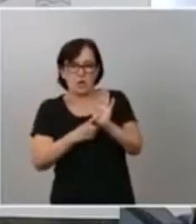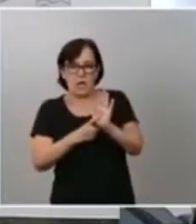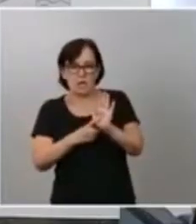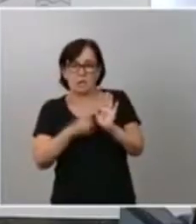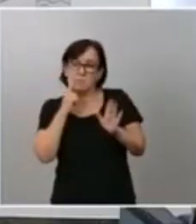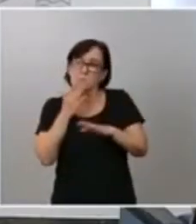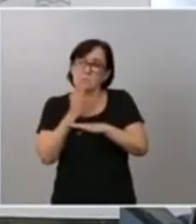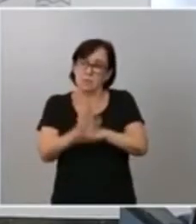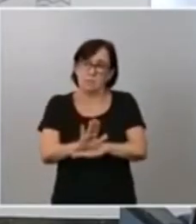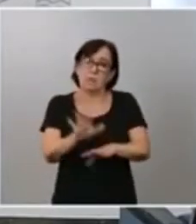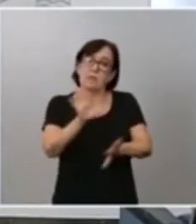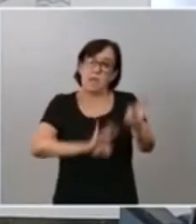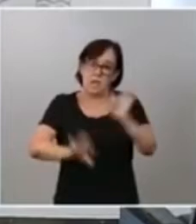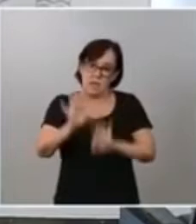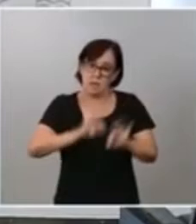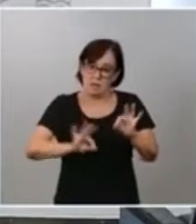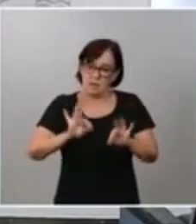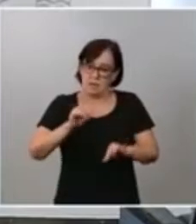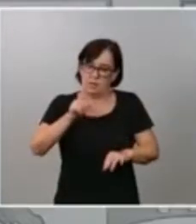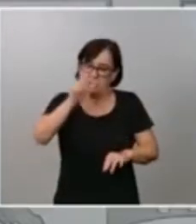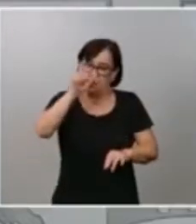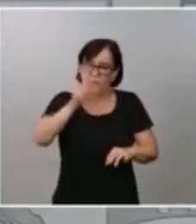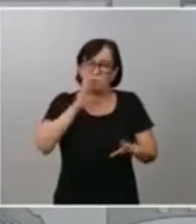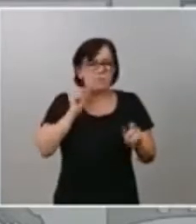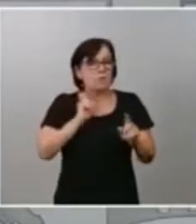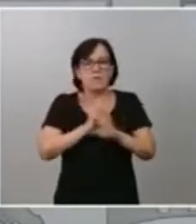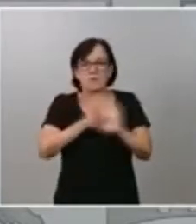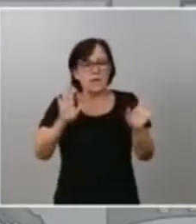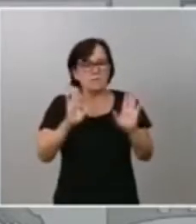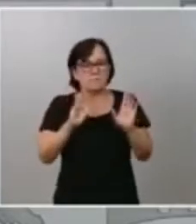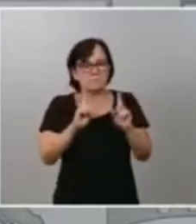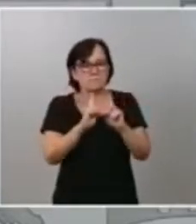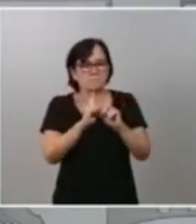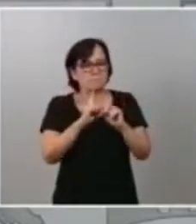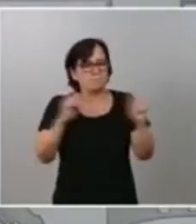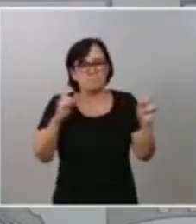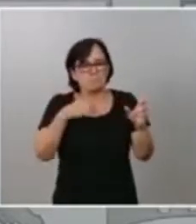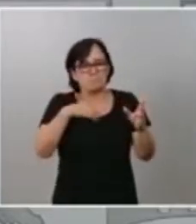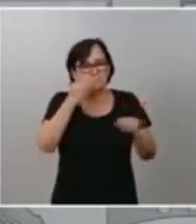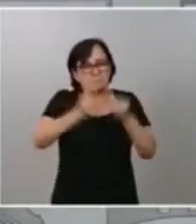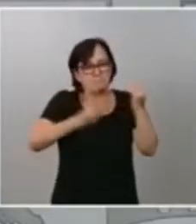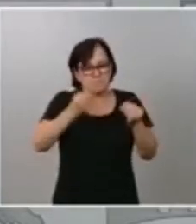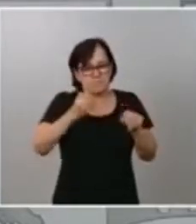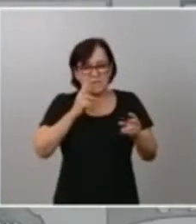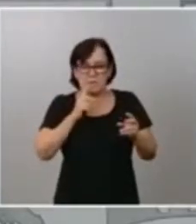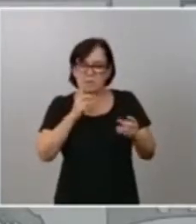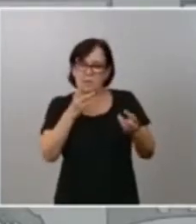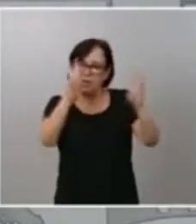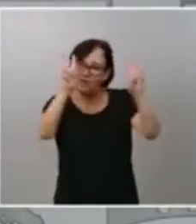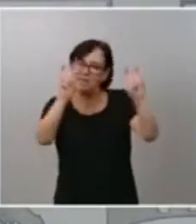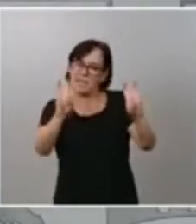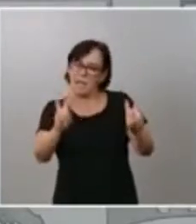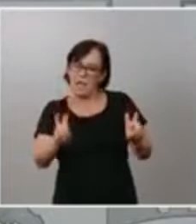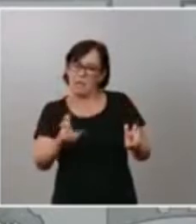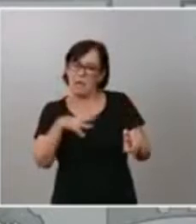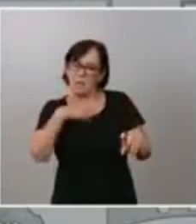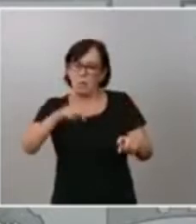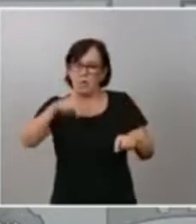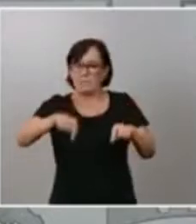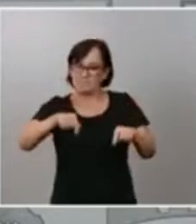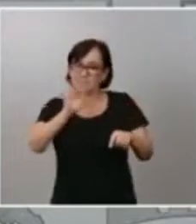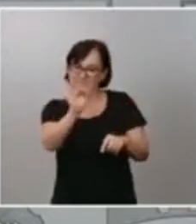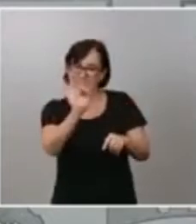que toma la Casa Real de distanciamiento ante supuestos casos que hoy efectivamente pueden ser objeto de investigación